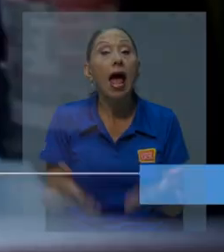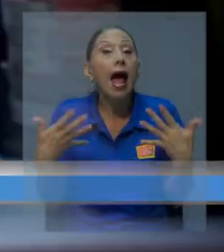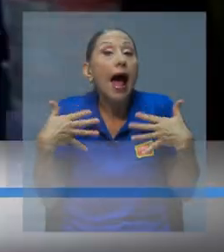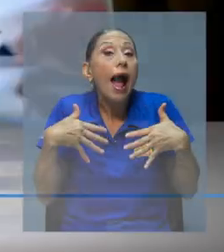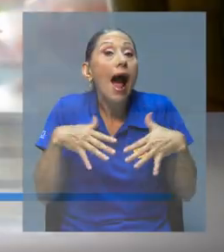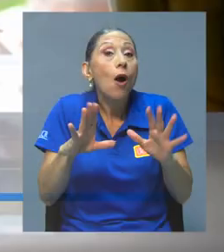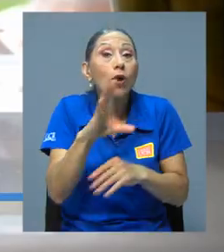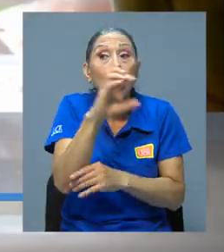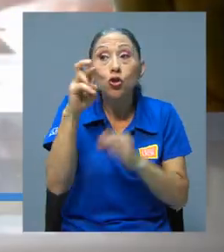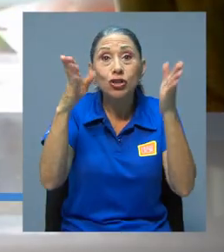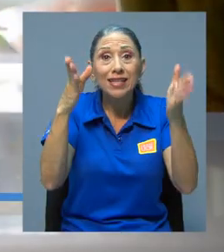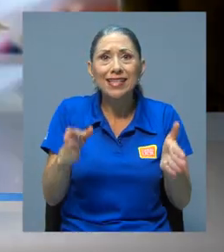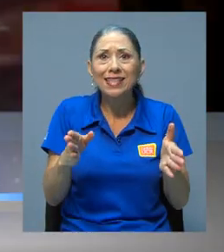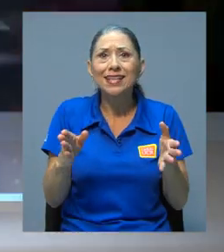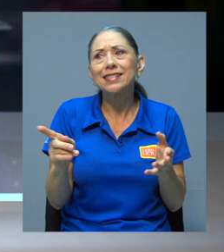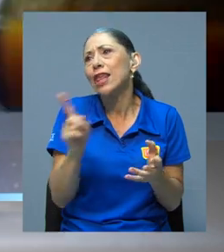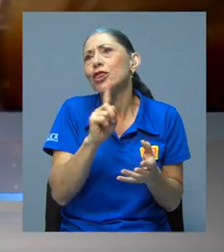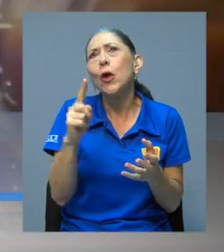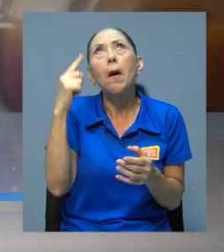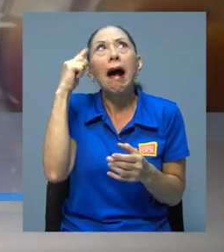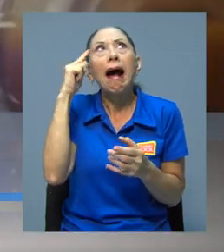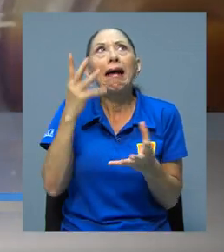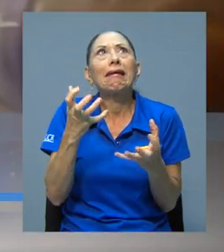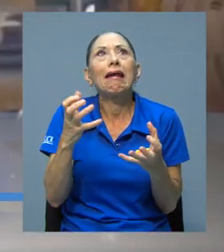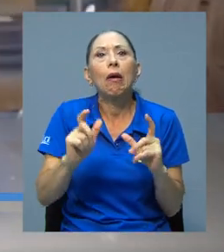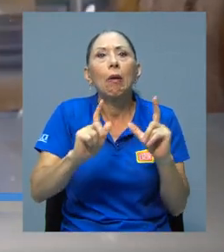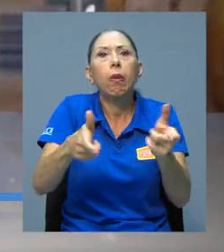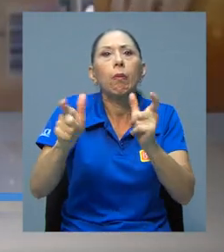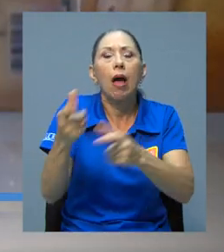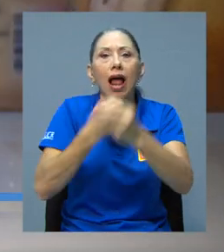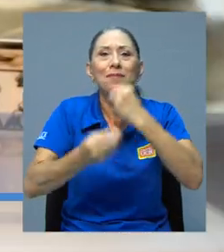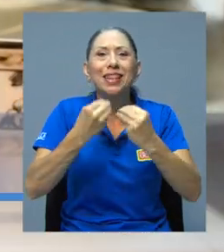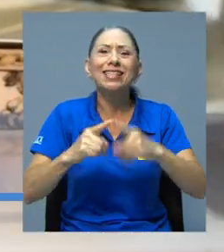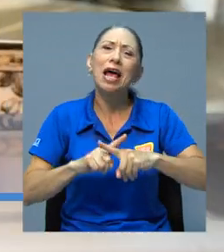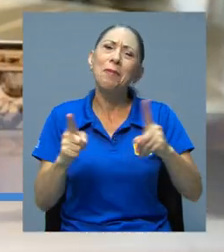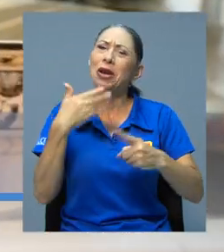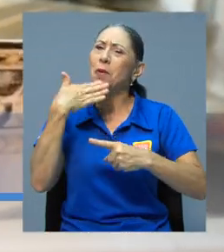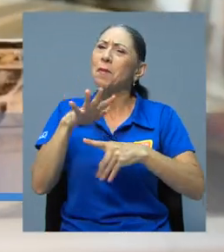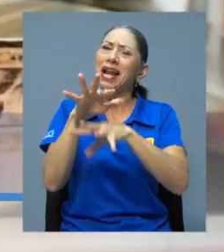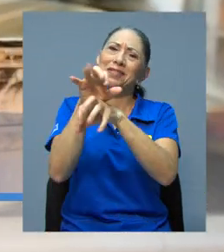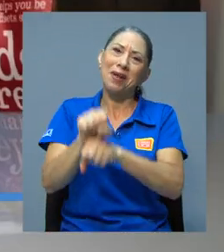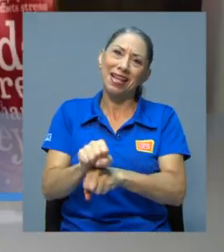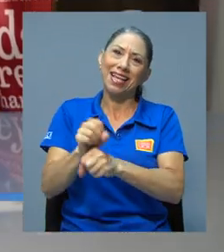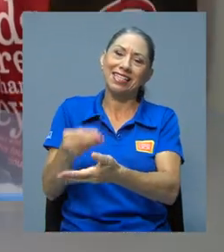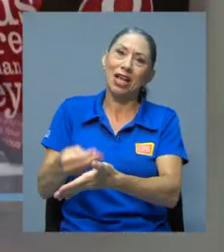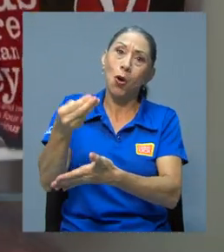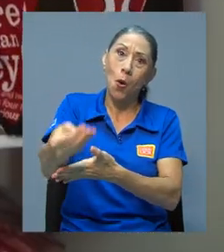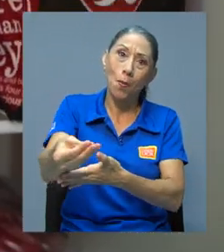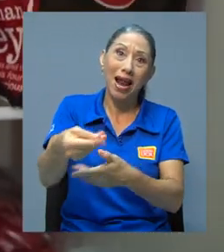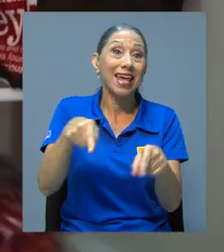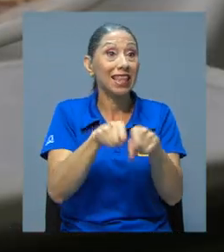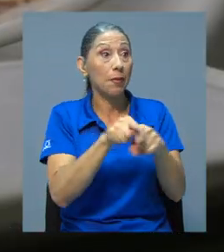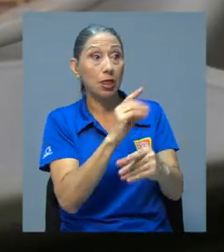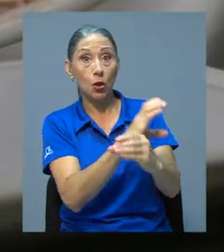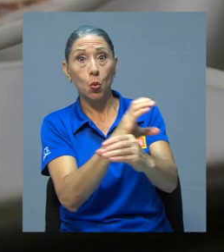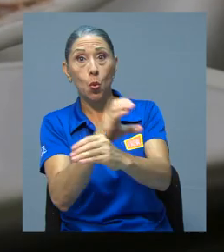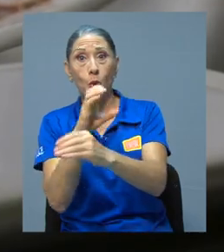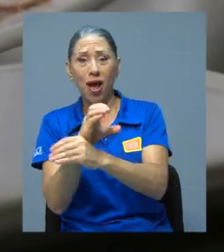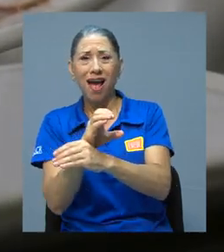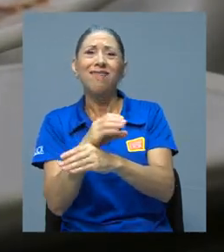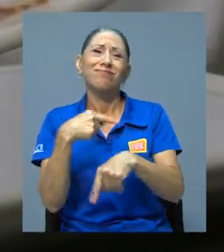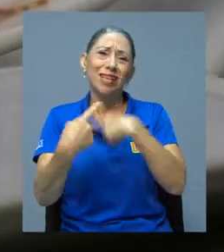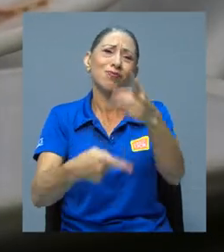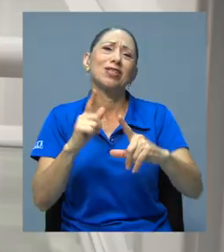Aunque los costarricenses no tienen la intención de desperdiciar alimentos, las malas prácticas de compra y conservación les llevan a hacerlo.